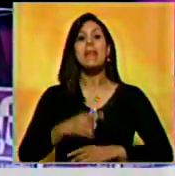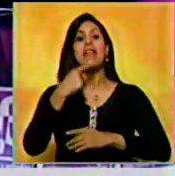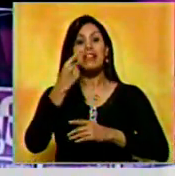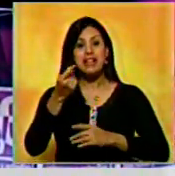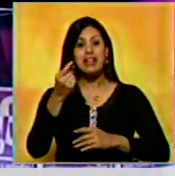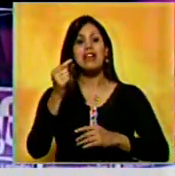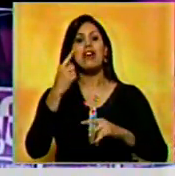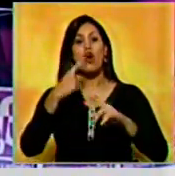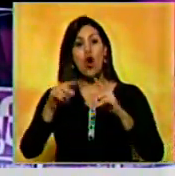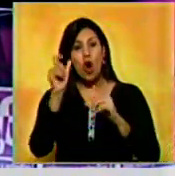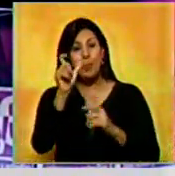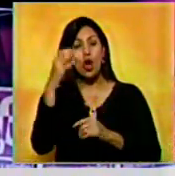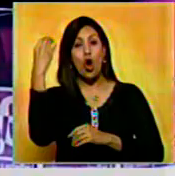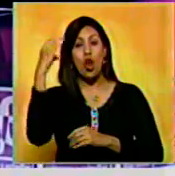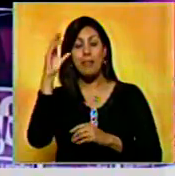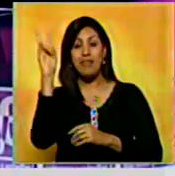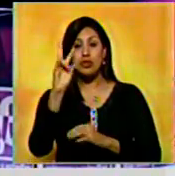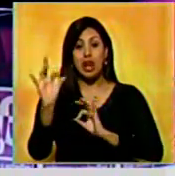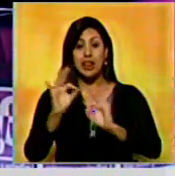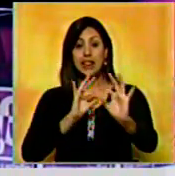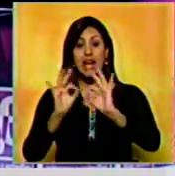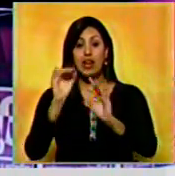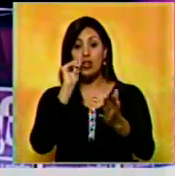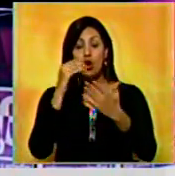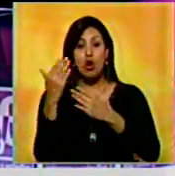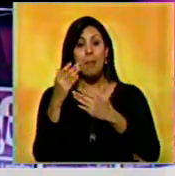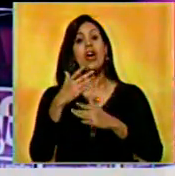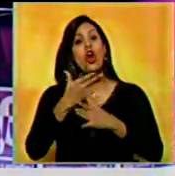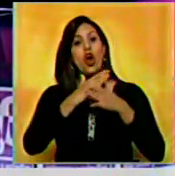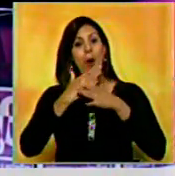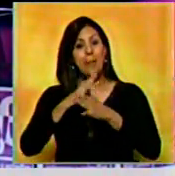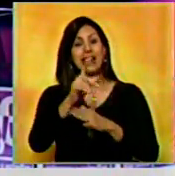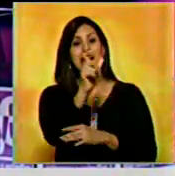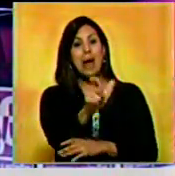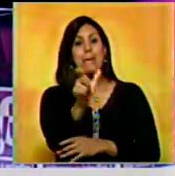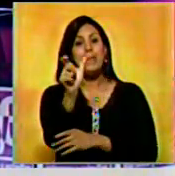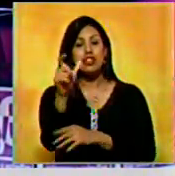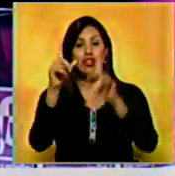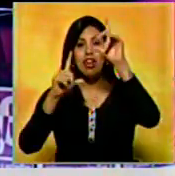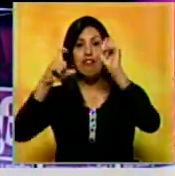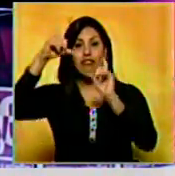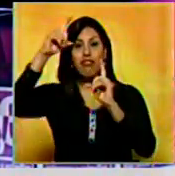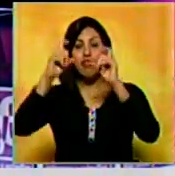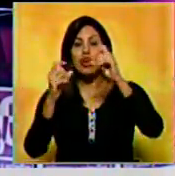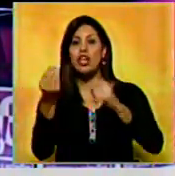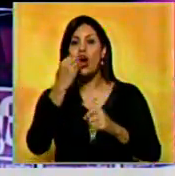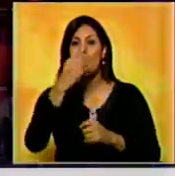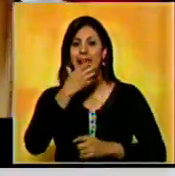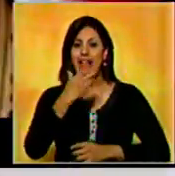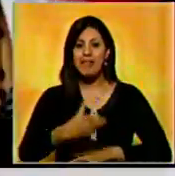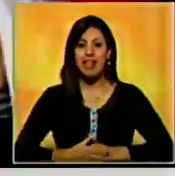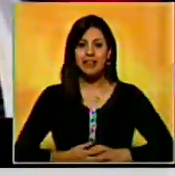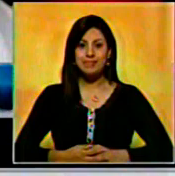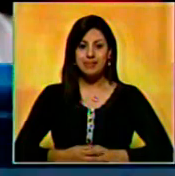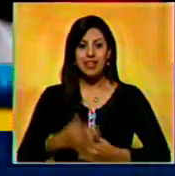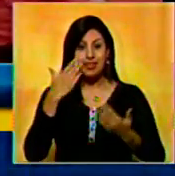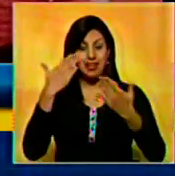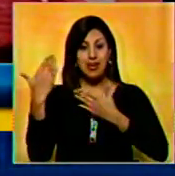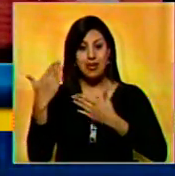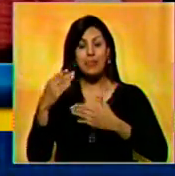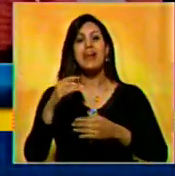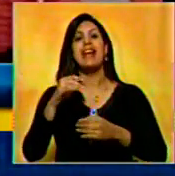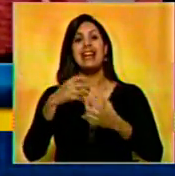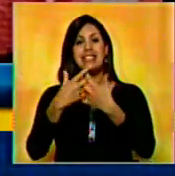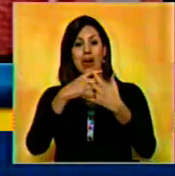les cuento que el actor colombo venezolano Wilmer Valderrama compartió con sus seguidores una foto de su cena navideña. La estrella de